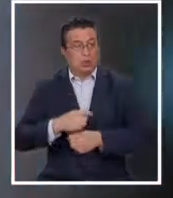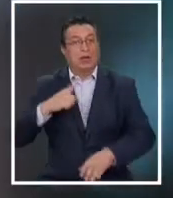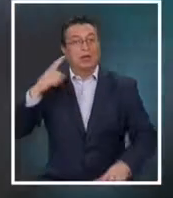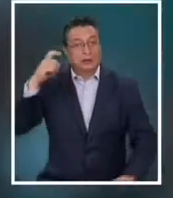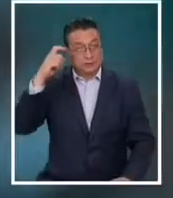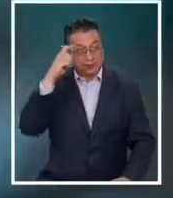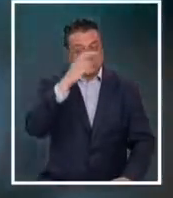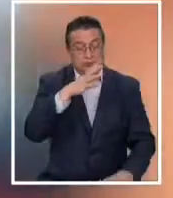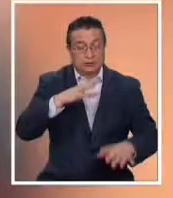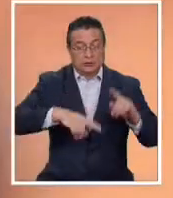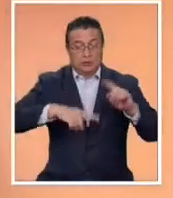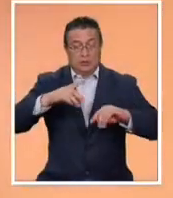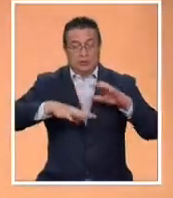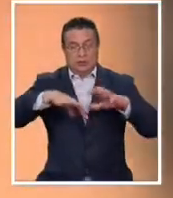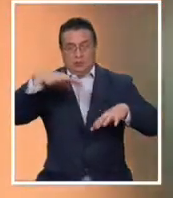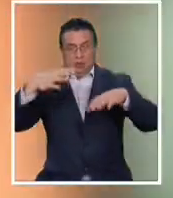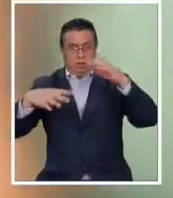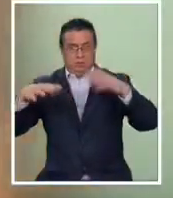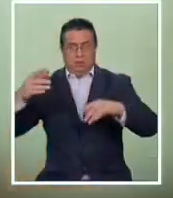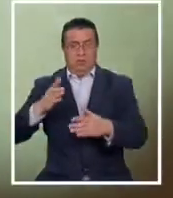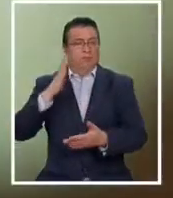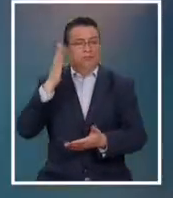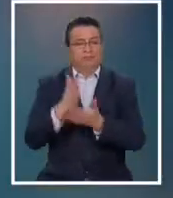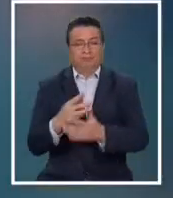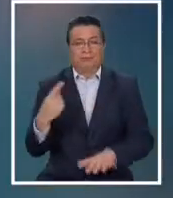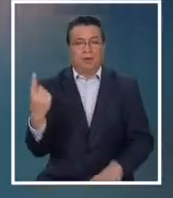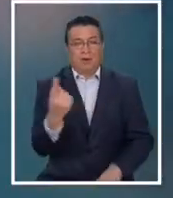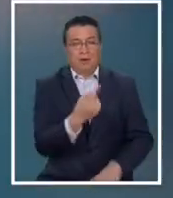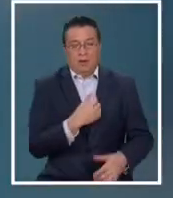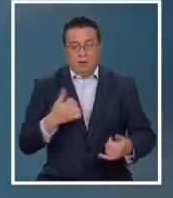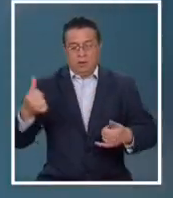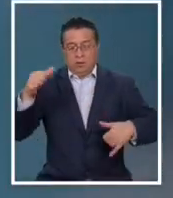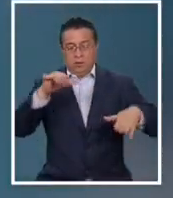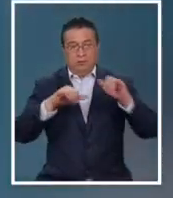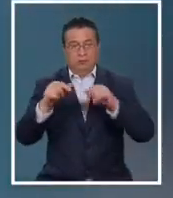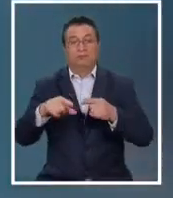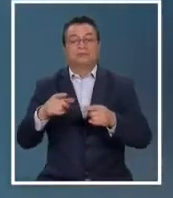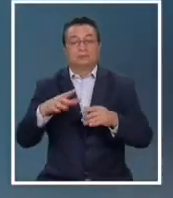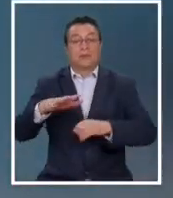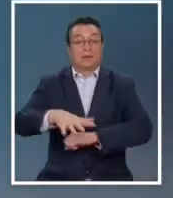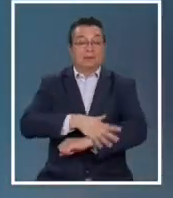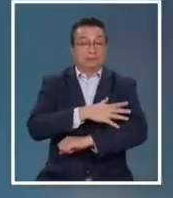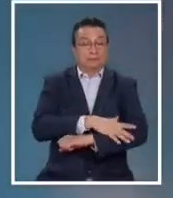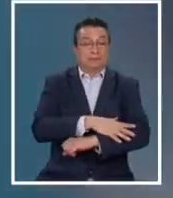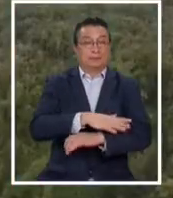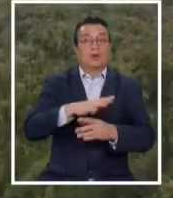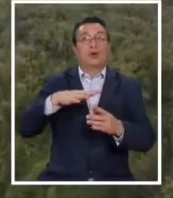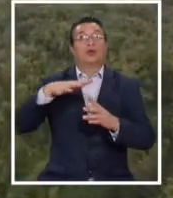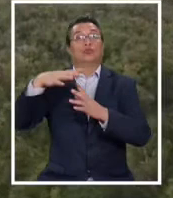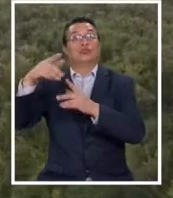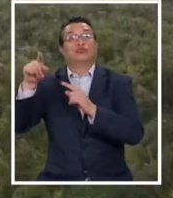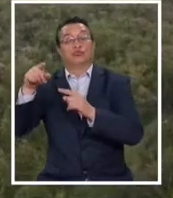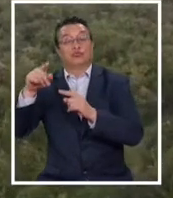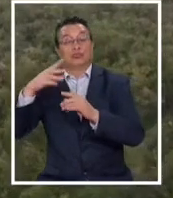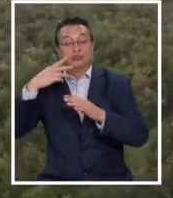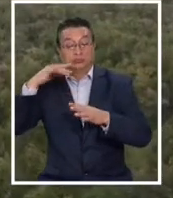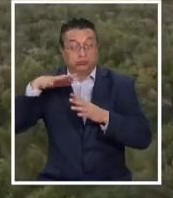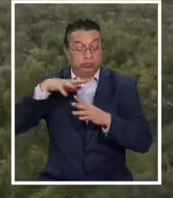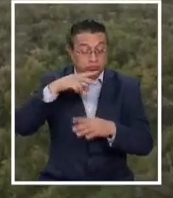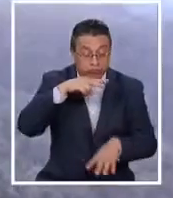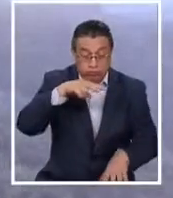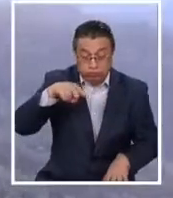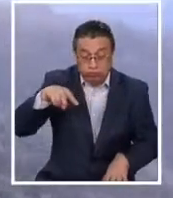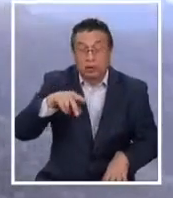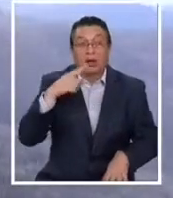por lo abrupto del territorio, lo que obligó a los científicos a pasar del mar al aire para tener un mejor panorama, lo que